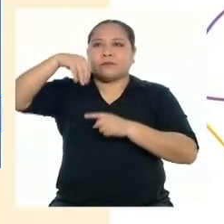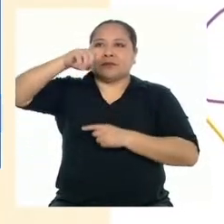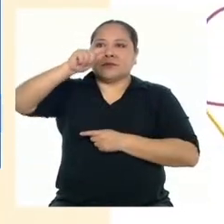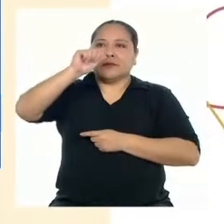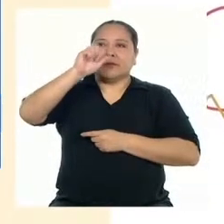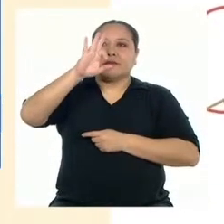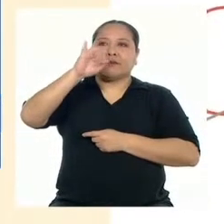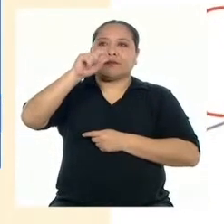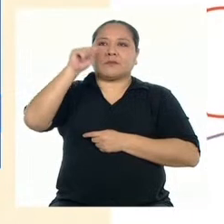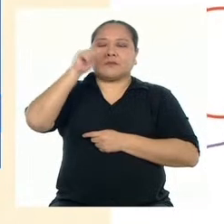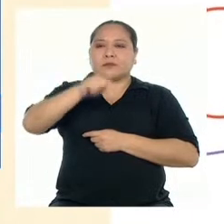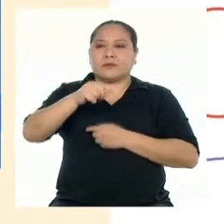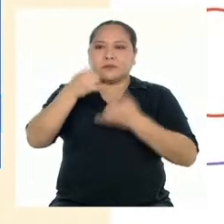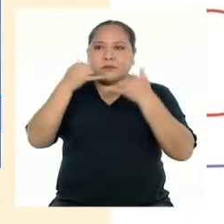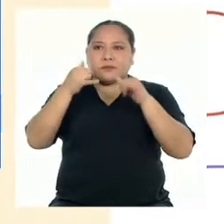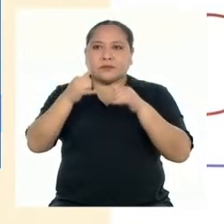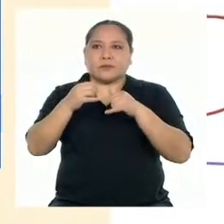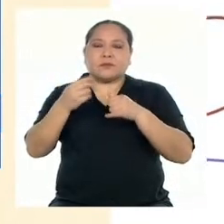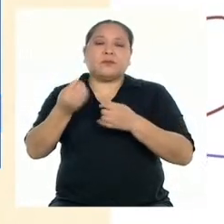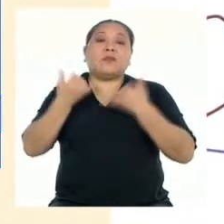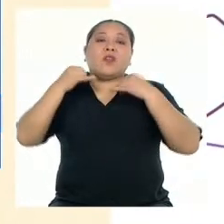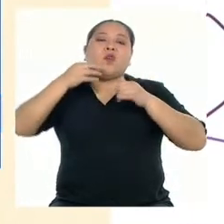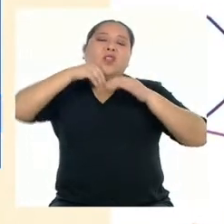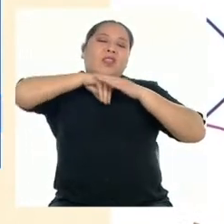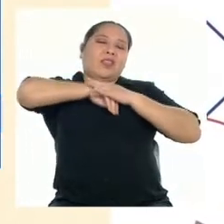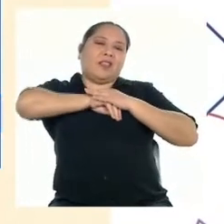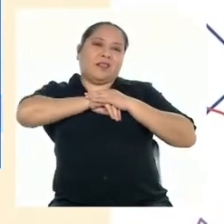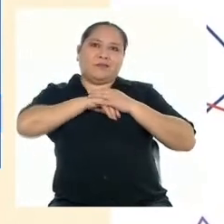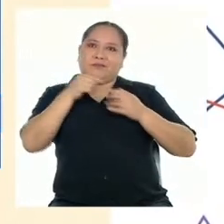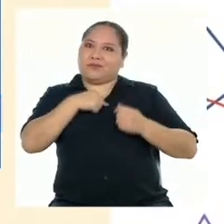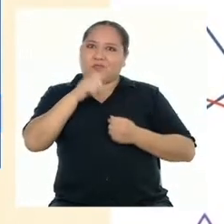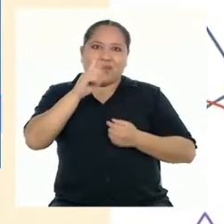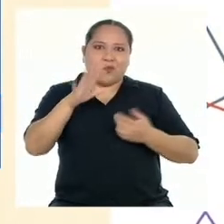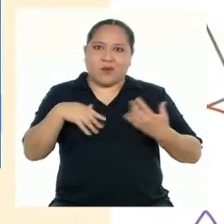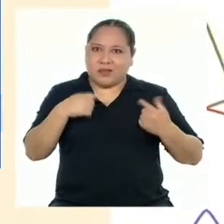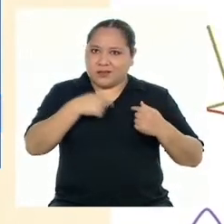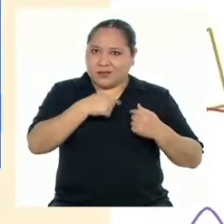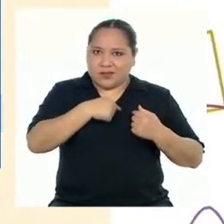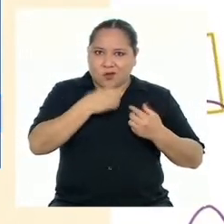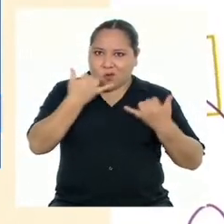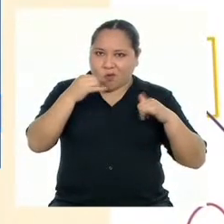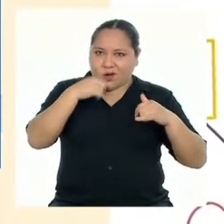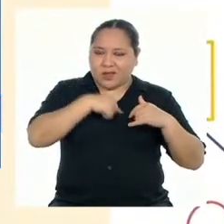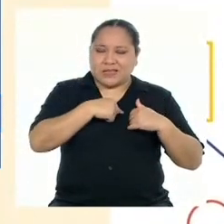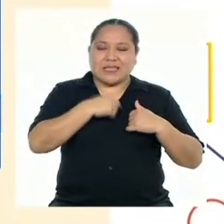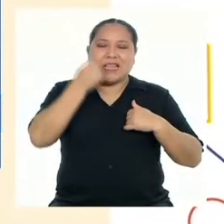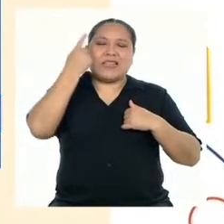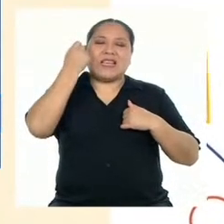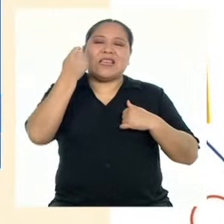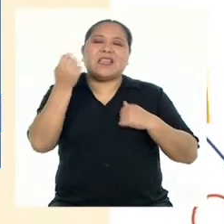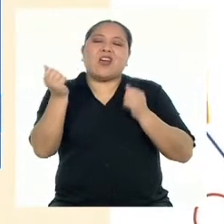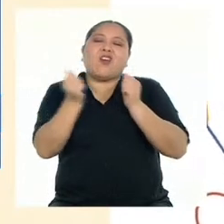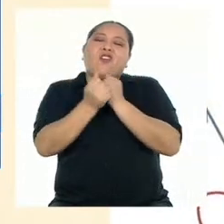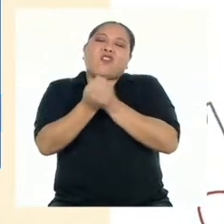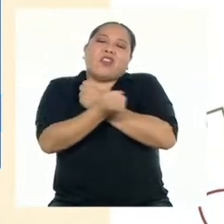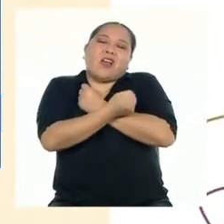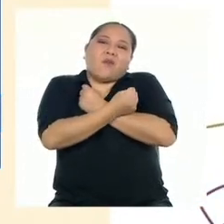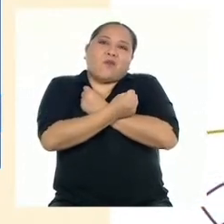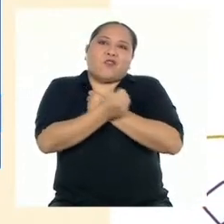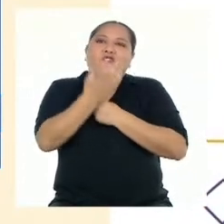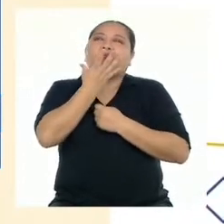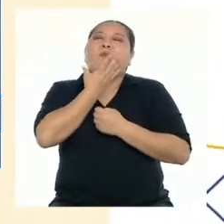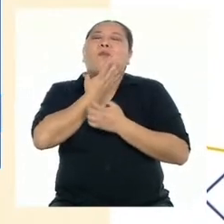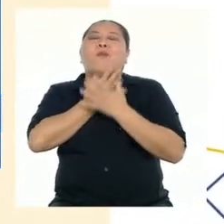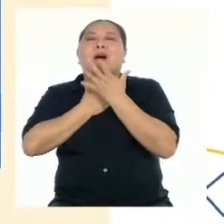cuando dice que el fútbol se juega en el alma. Obviamente no es un lugar, sino da a entender que se juega con amor, con